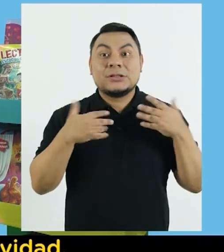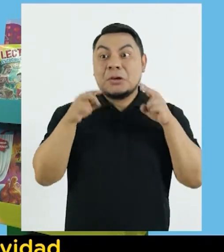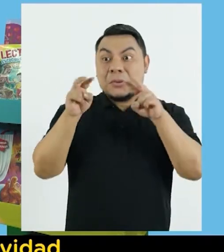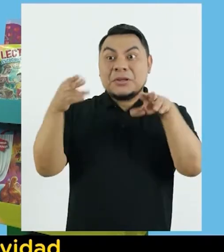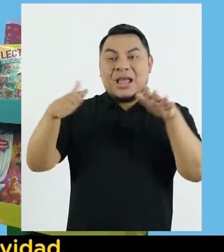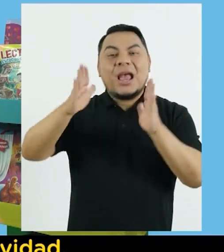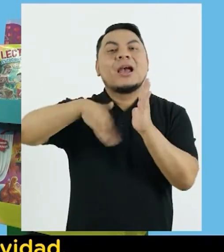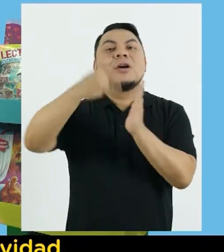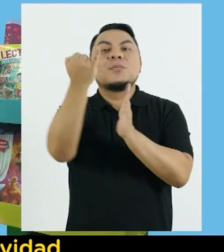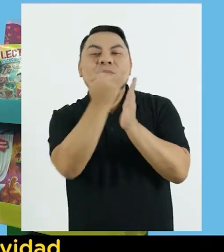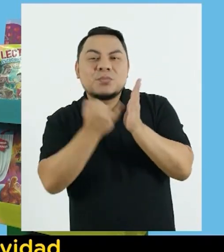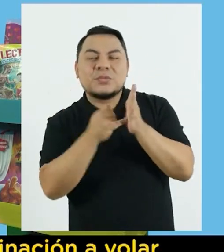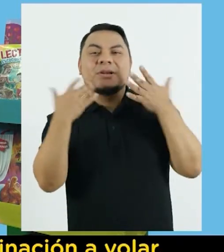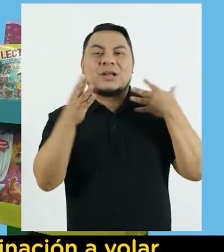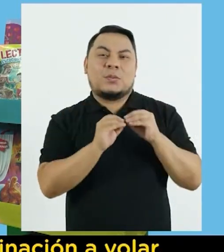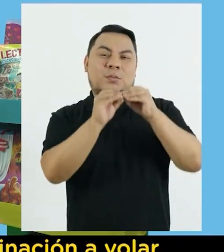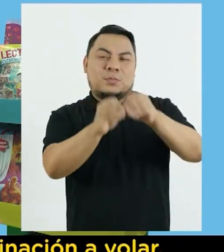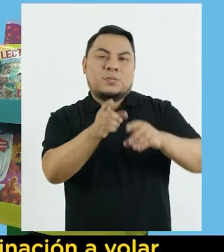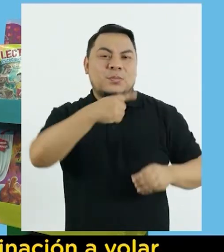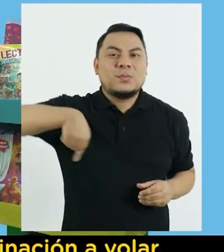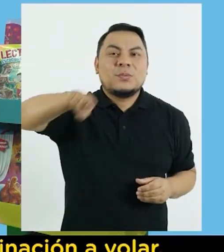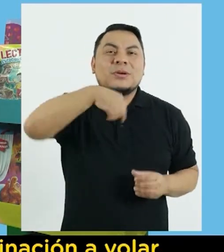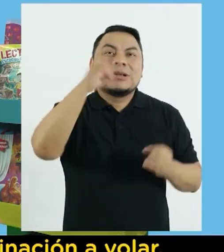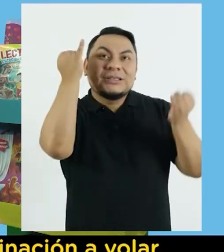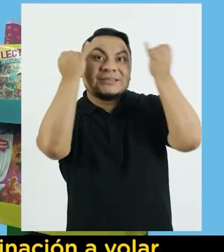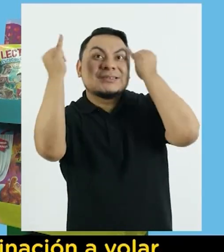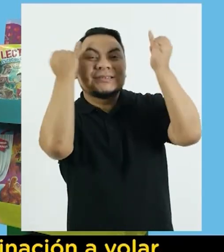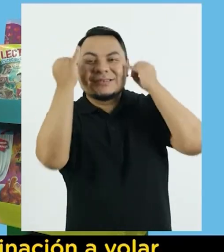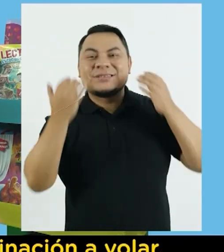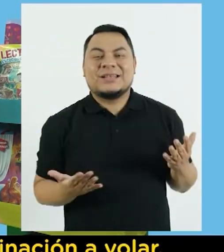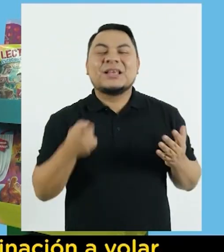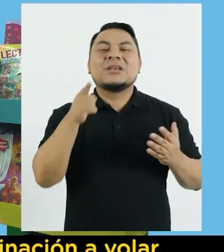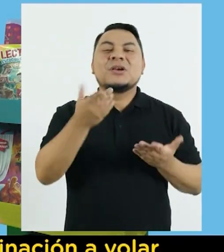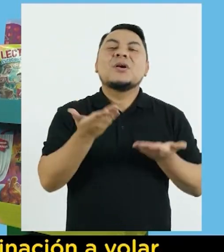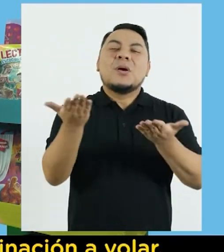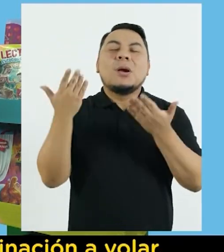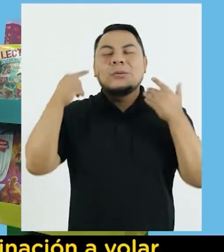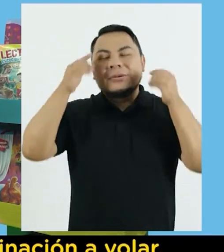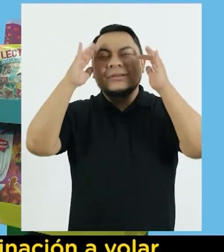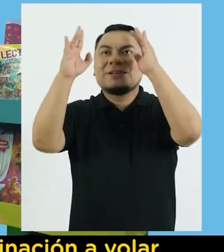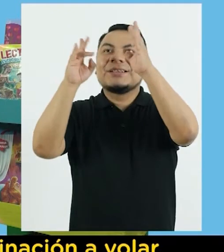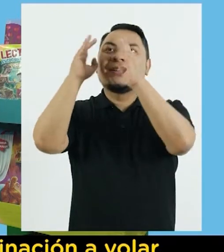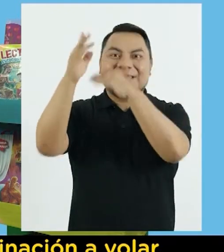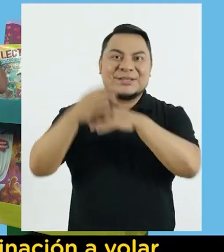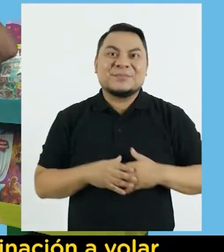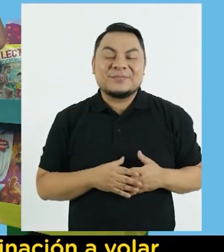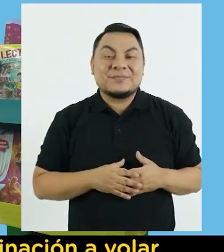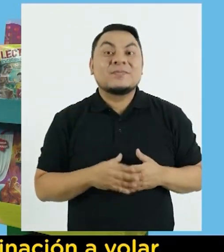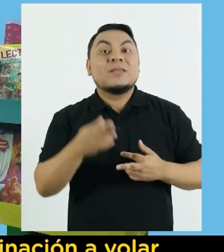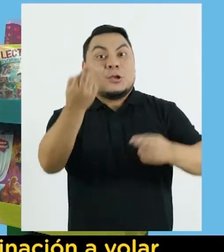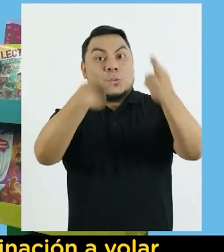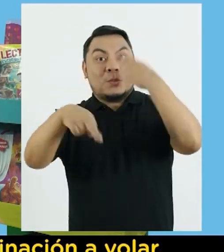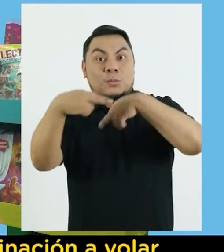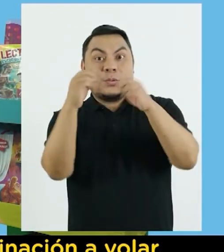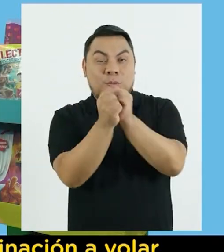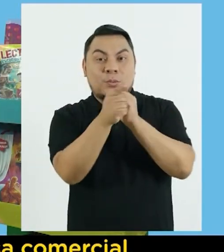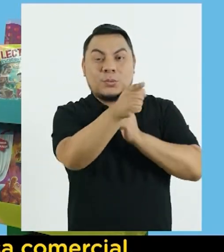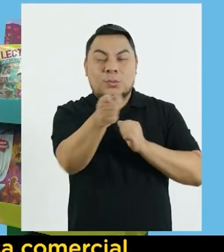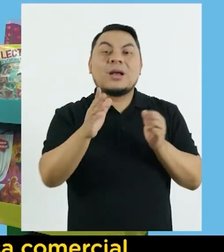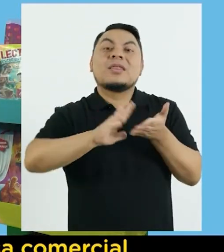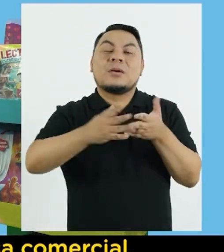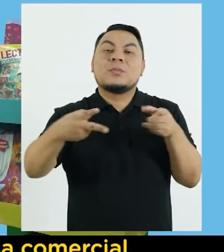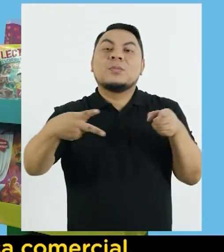esta actividad Hemos dibujado y hemos puesto nuestra imaginación a volar